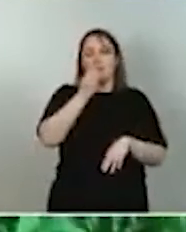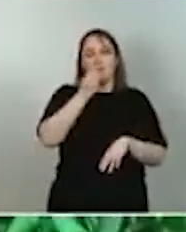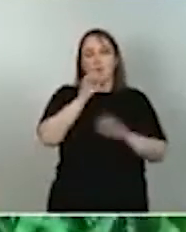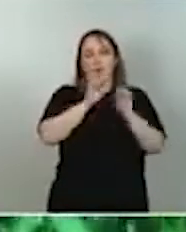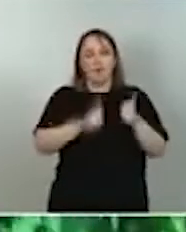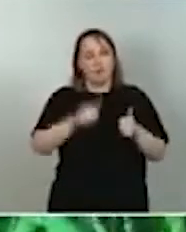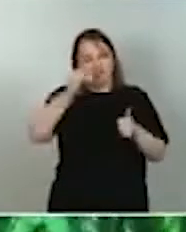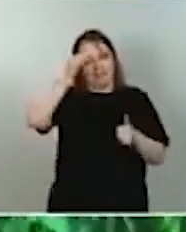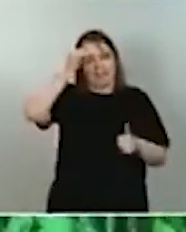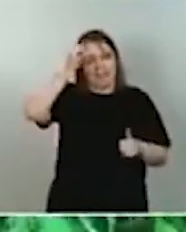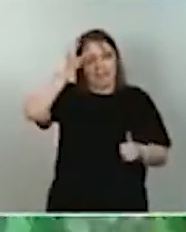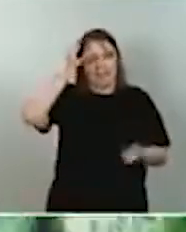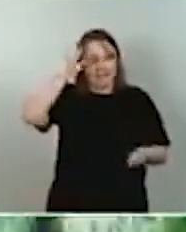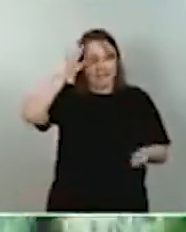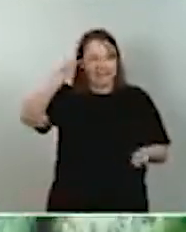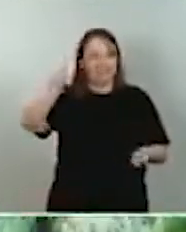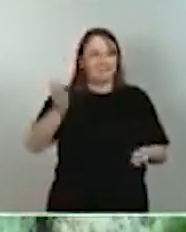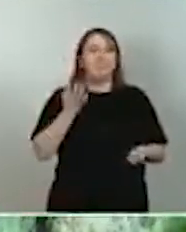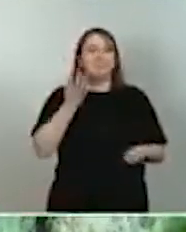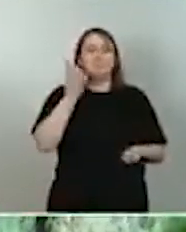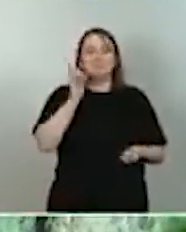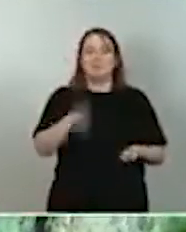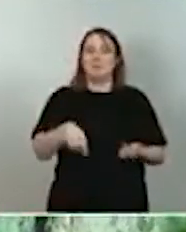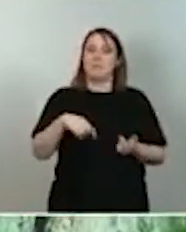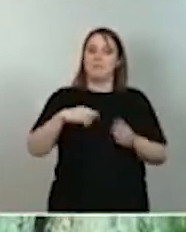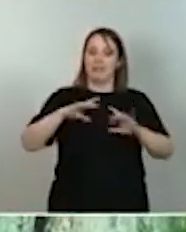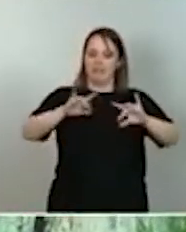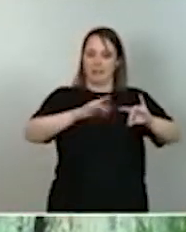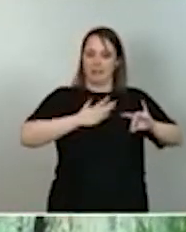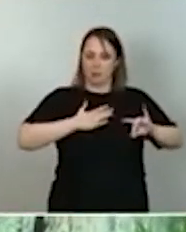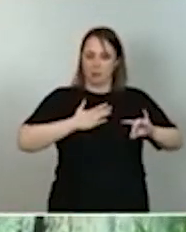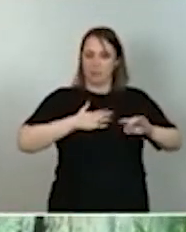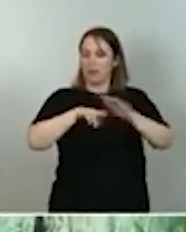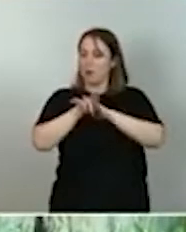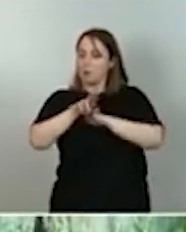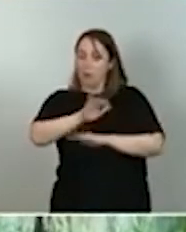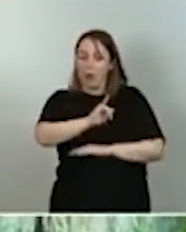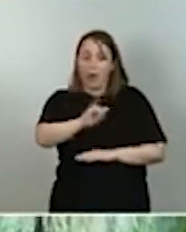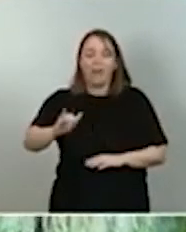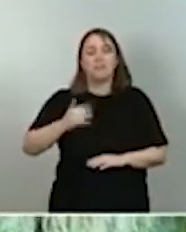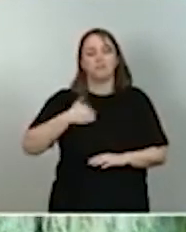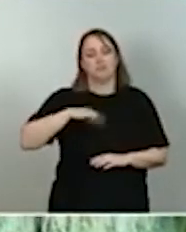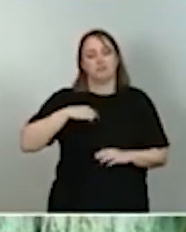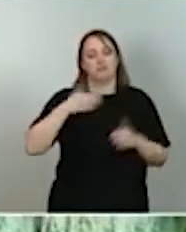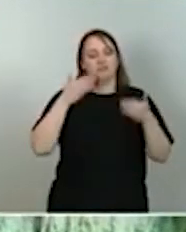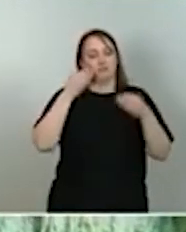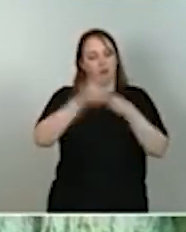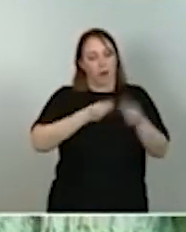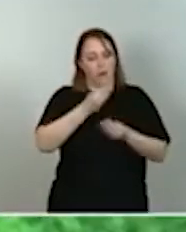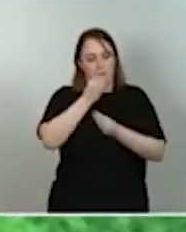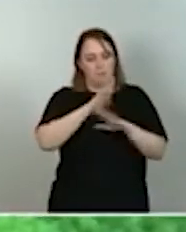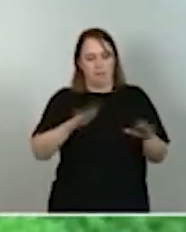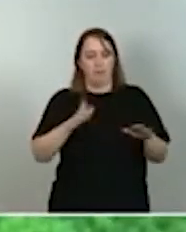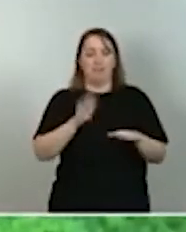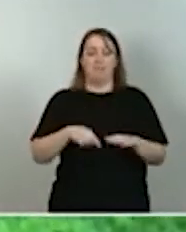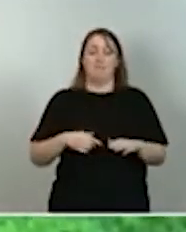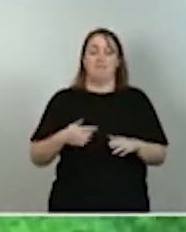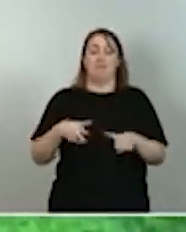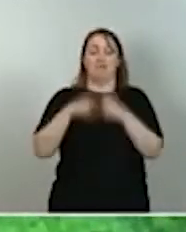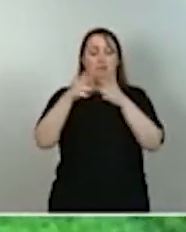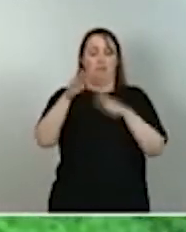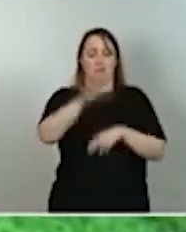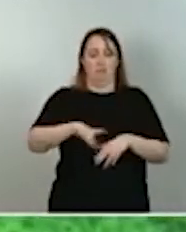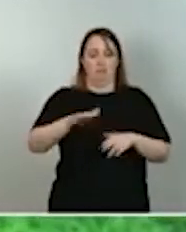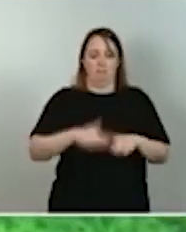facilitar la mejor observación de la tierra y el uso de los recursos, la conectividad de todo el territorio y la cohesión social, disminuyendo